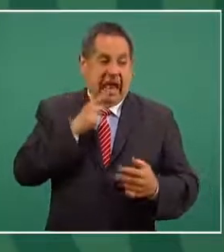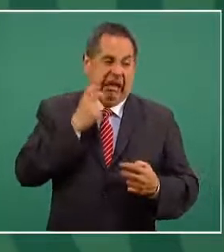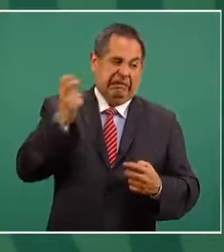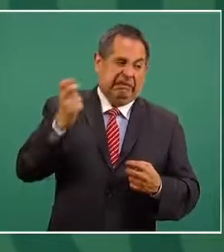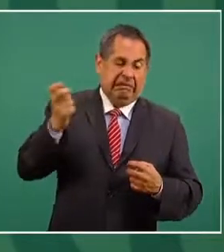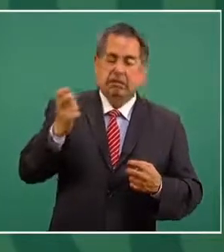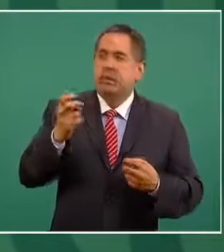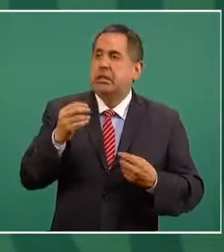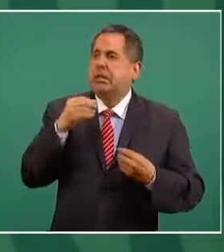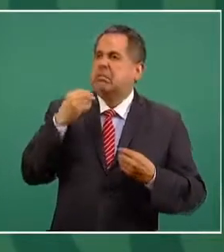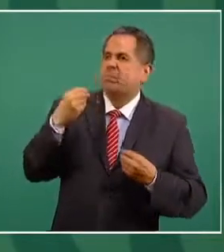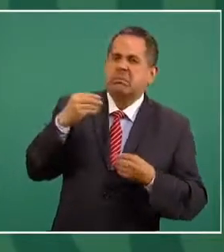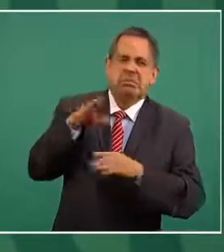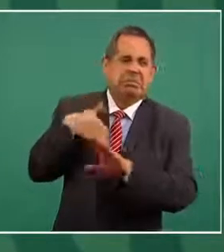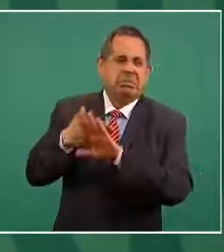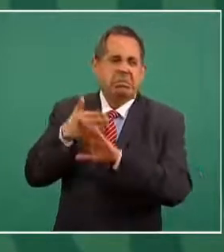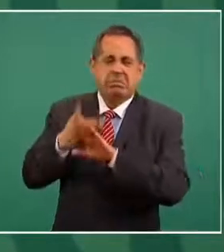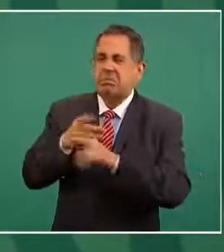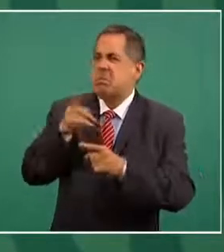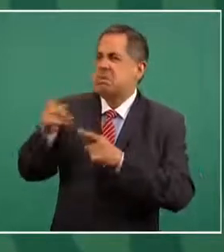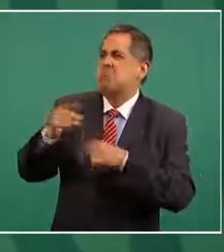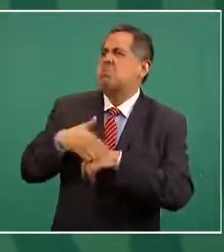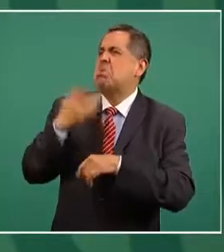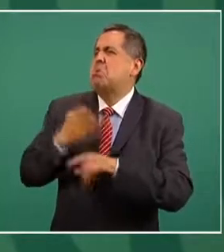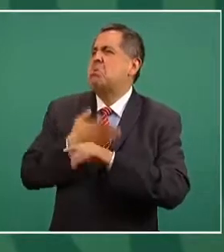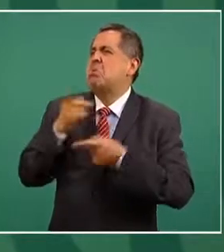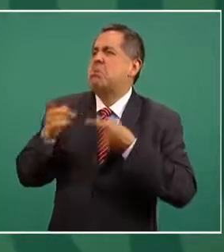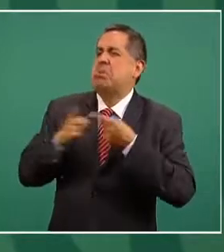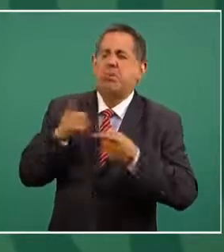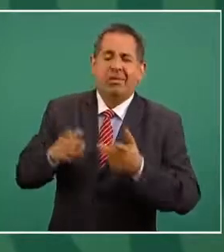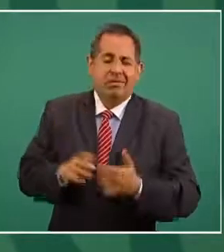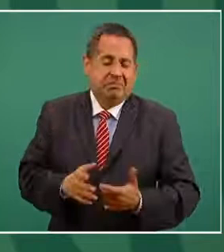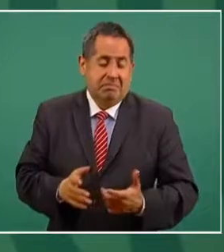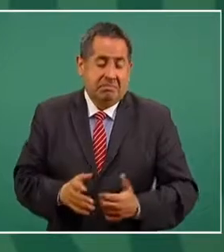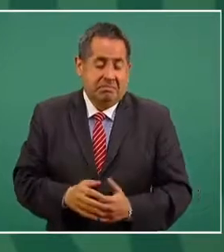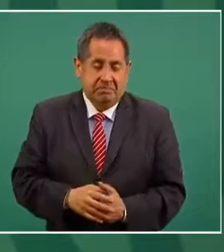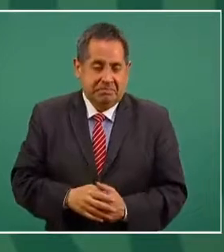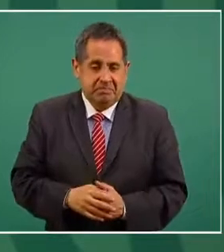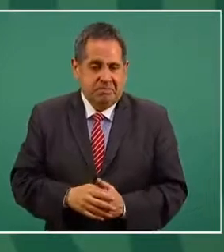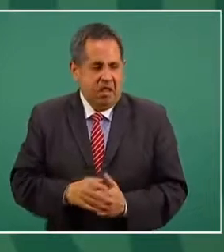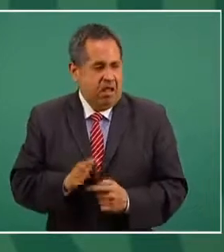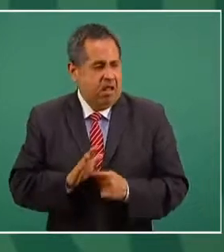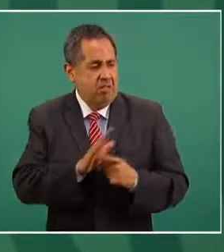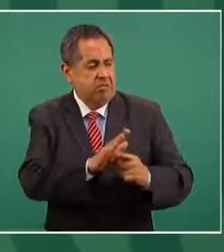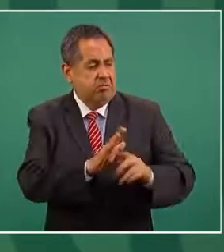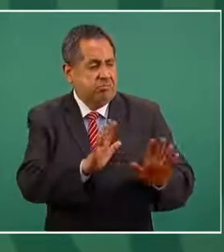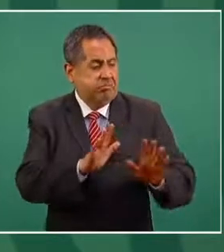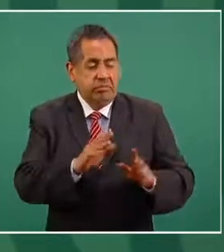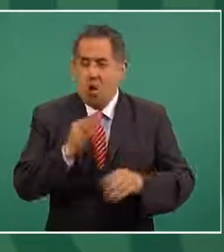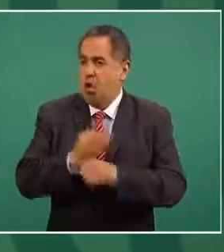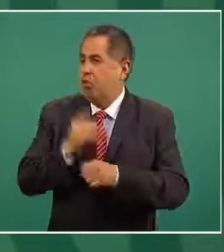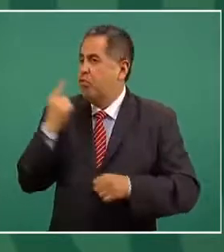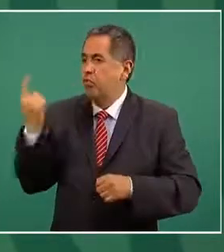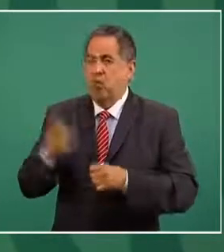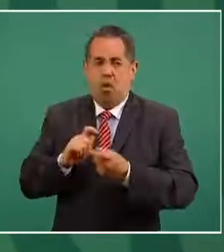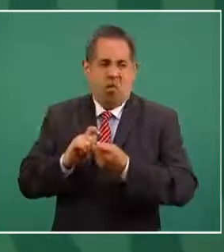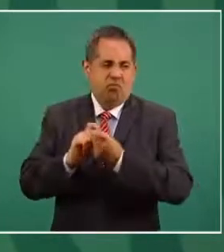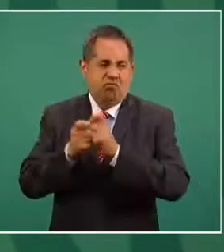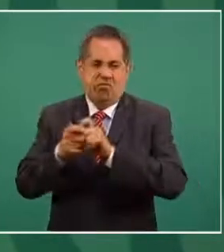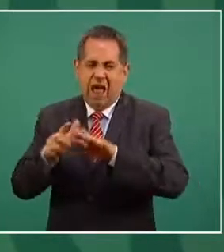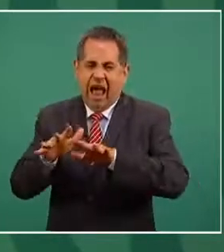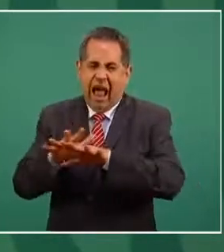para cuestionar la transformación que estamos llevando a cabo